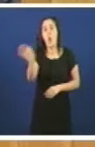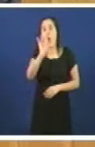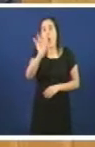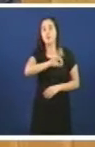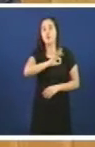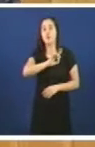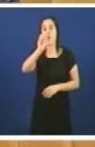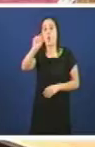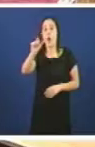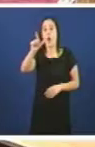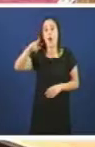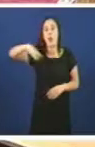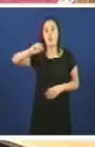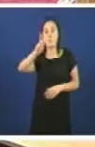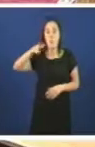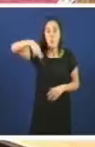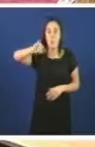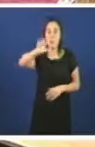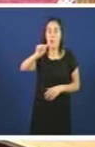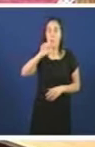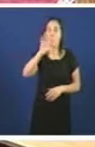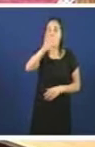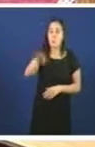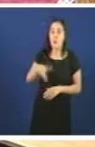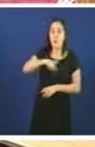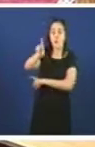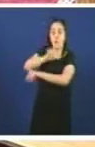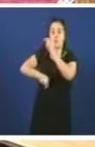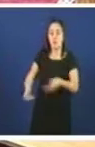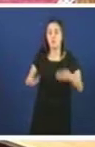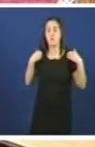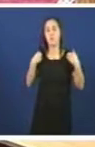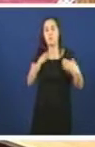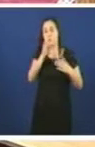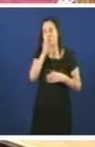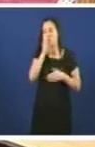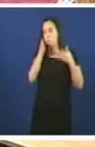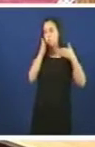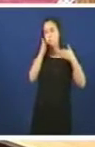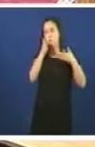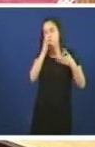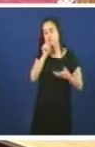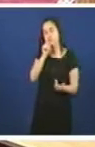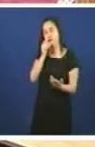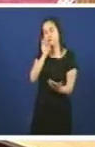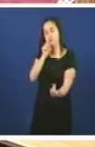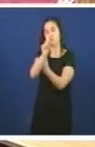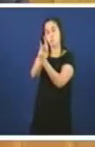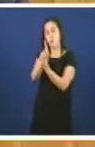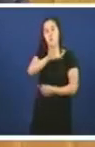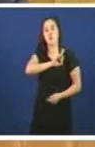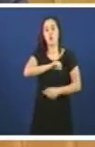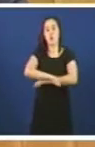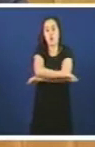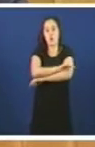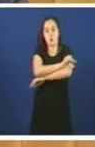que parece ser que en toma as decisións neste país non temos presidente, bom me dirixero o señor conselleiro de Educación, se é que considera que tamén é quen de